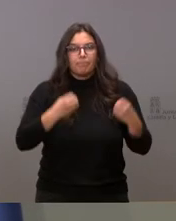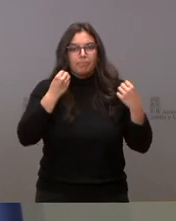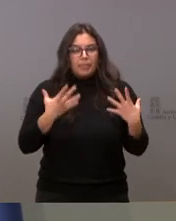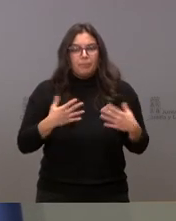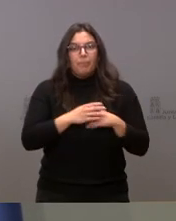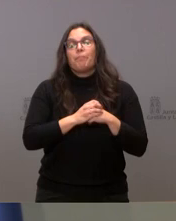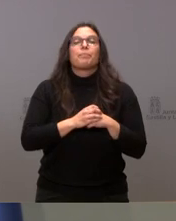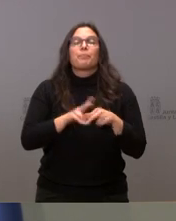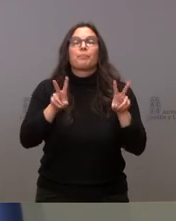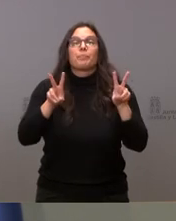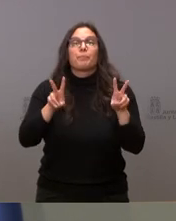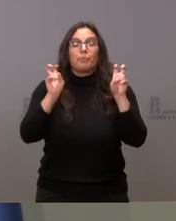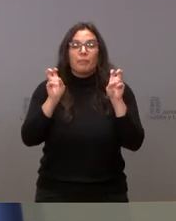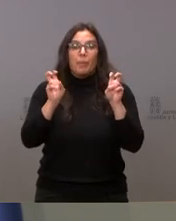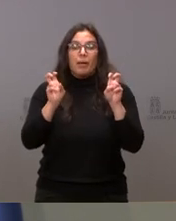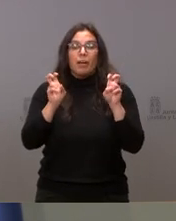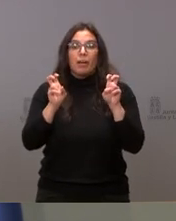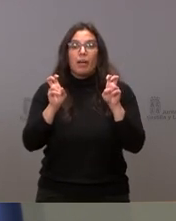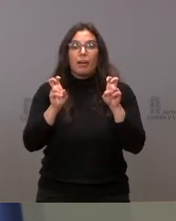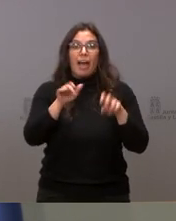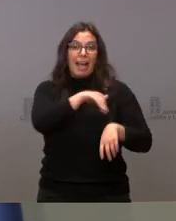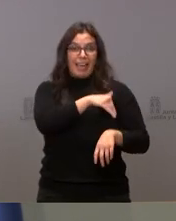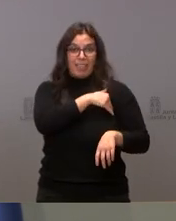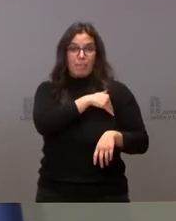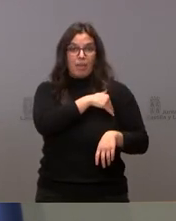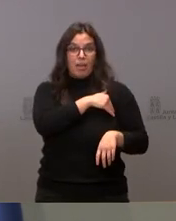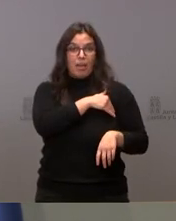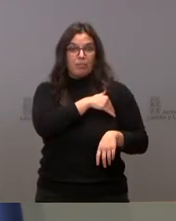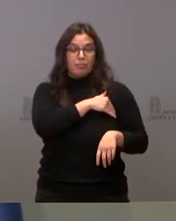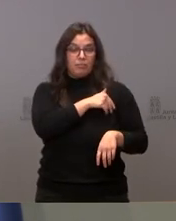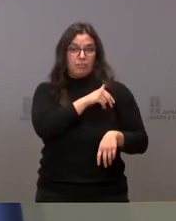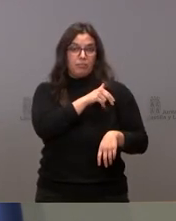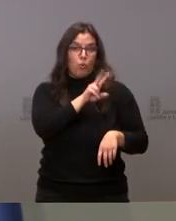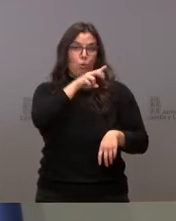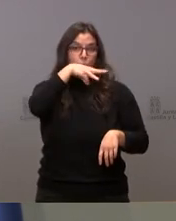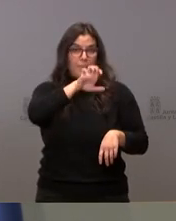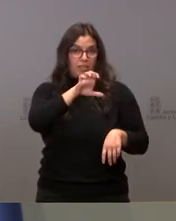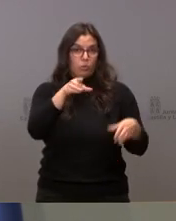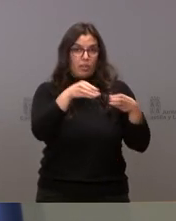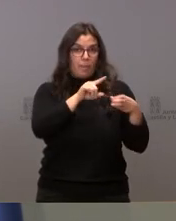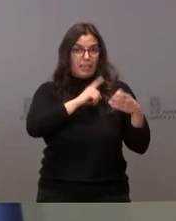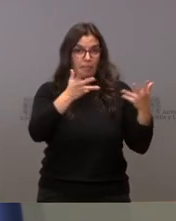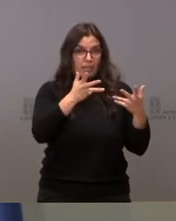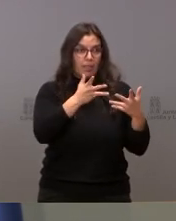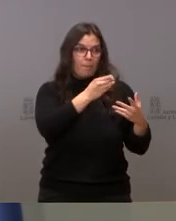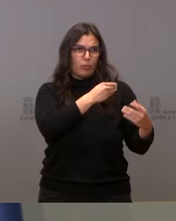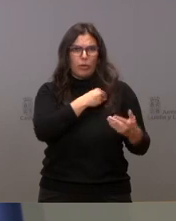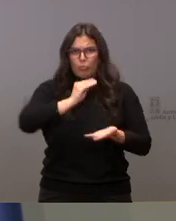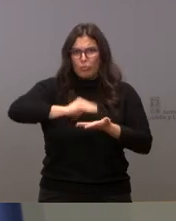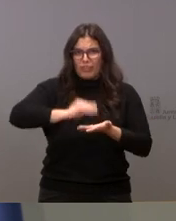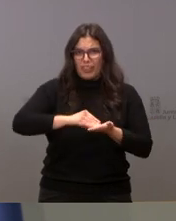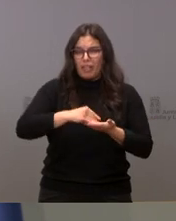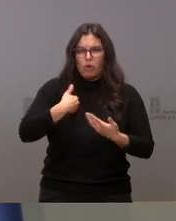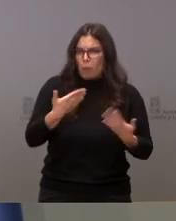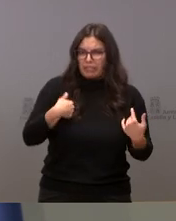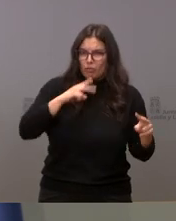Bien, sobre la Academia de la UME en Ávila, esto ya me han preguntado varias veces, pero yo no pasa